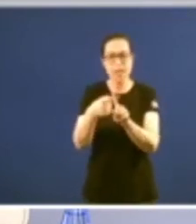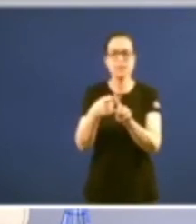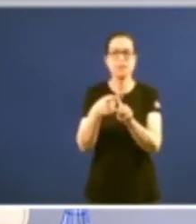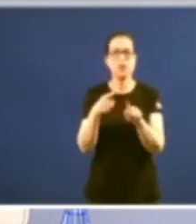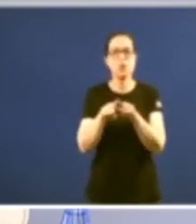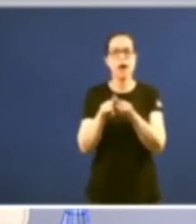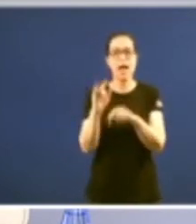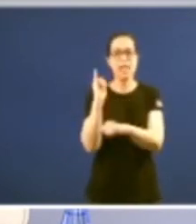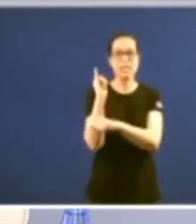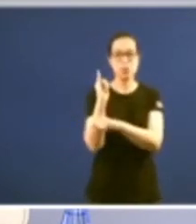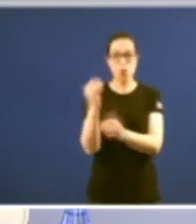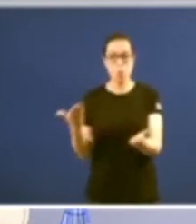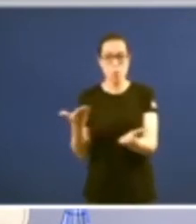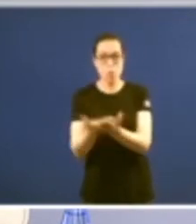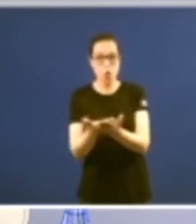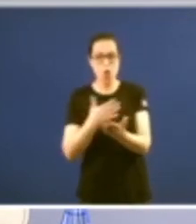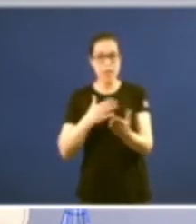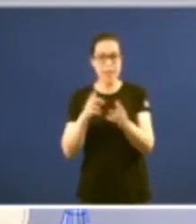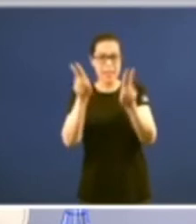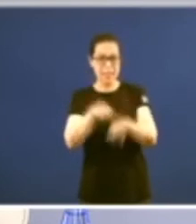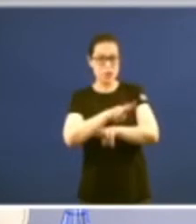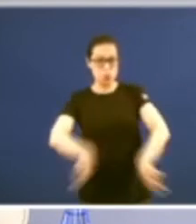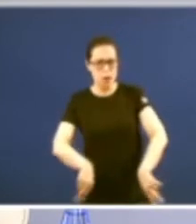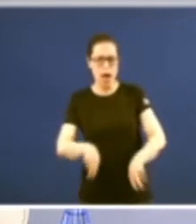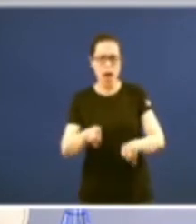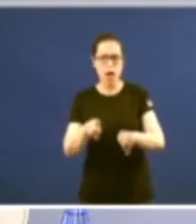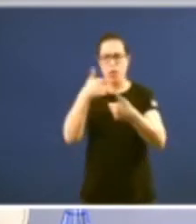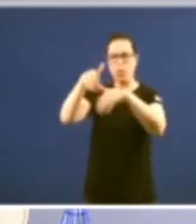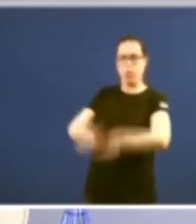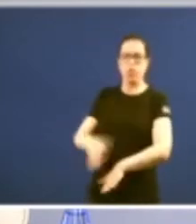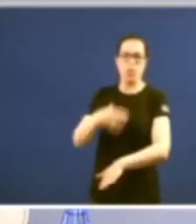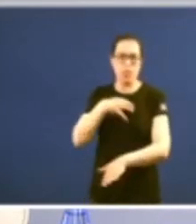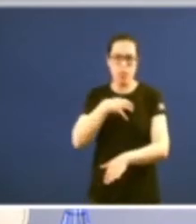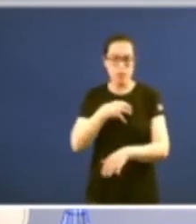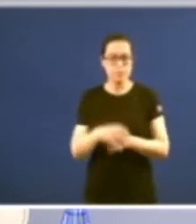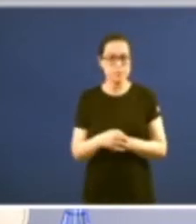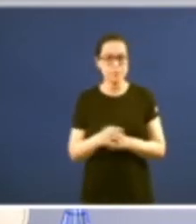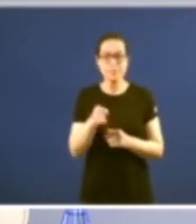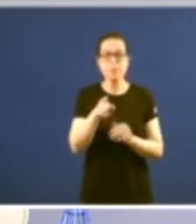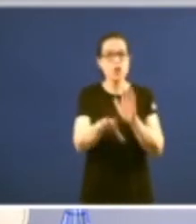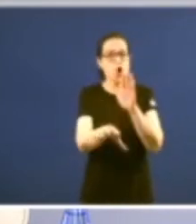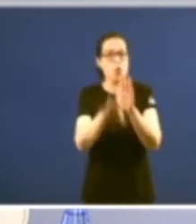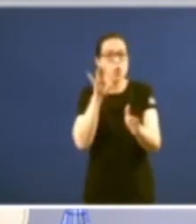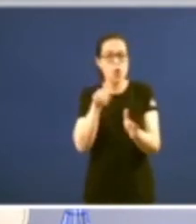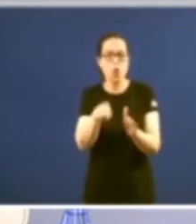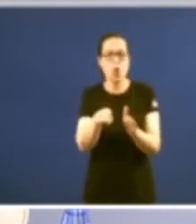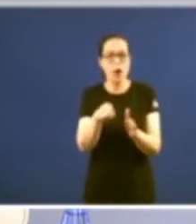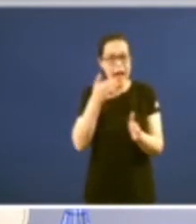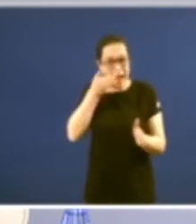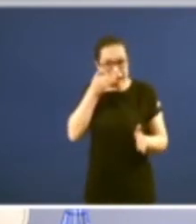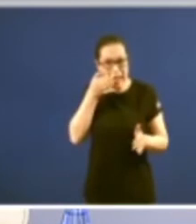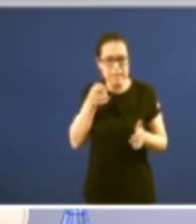institución da moción de censura Ainda que esta opción non debe ser posible na práctica